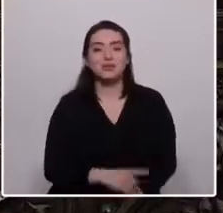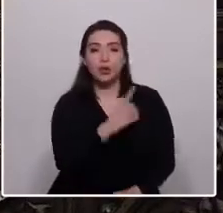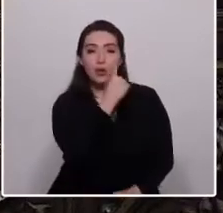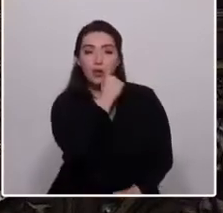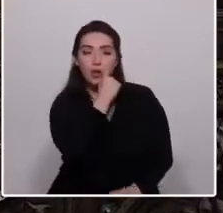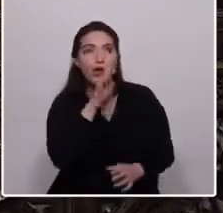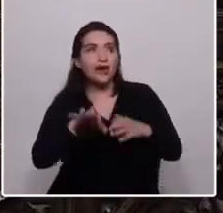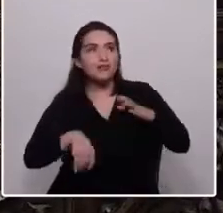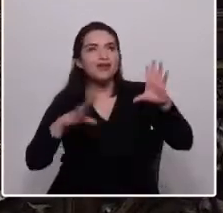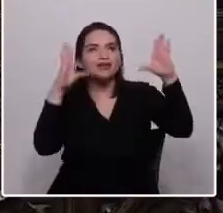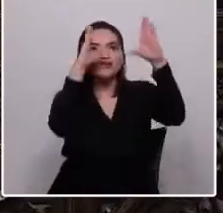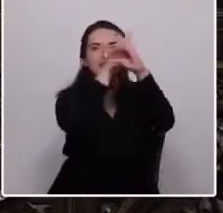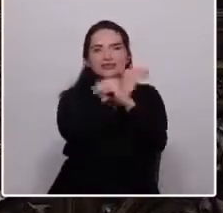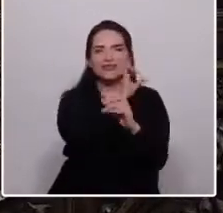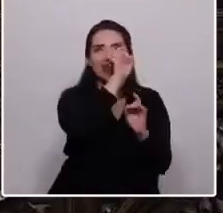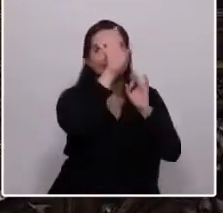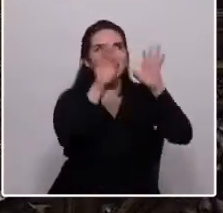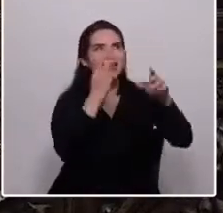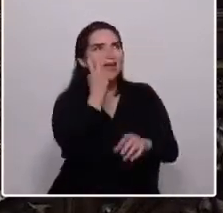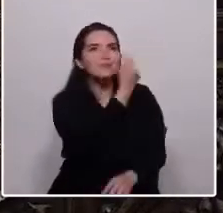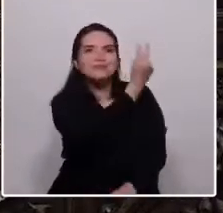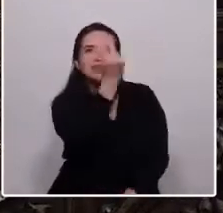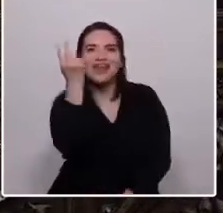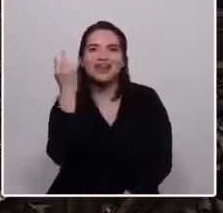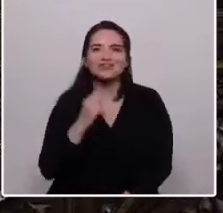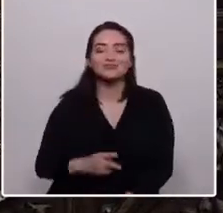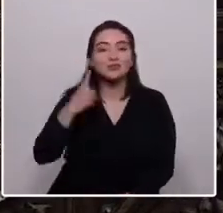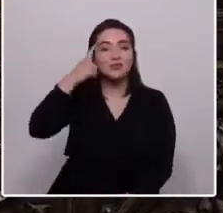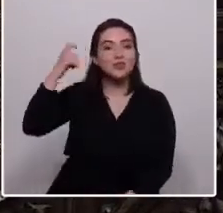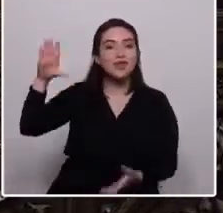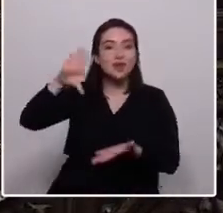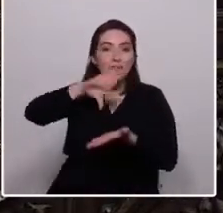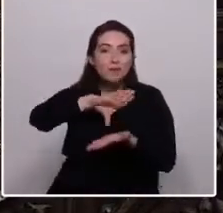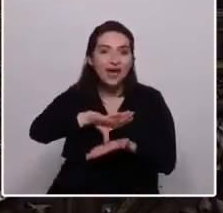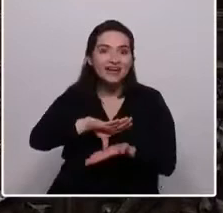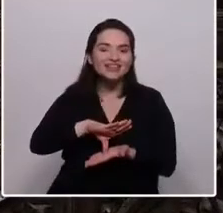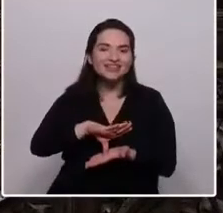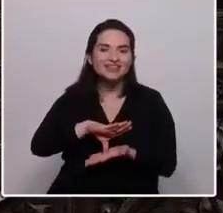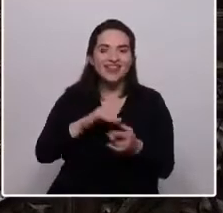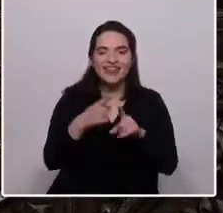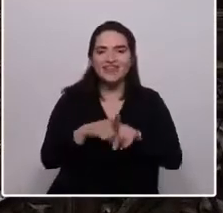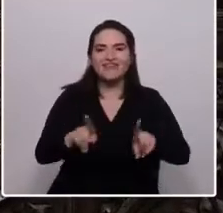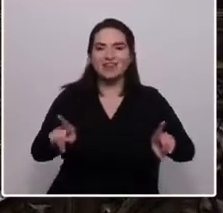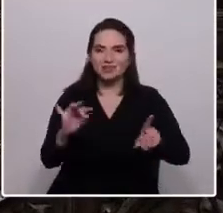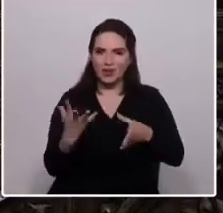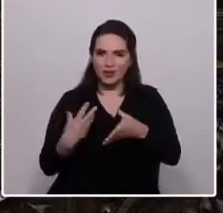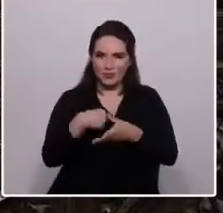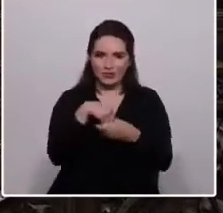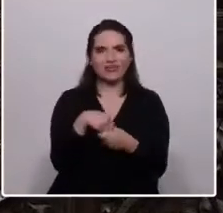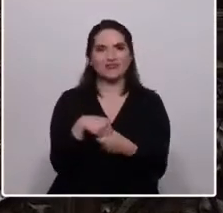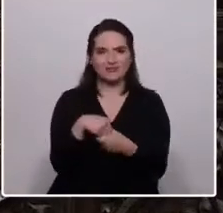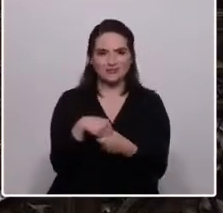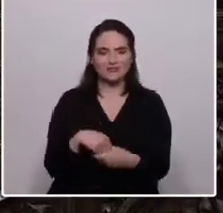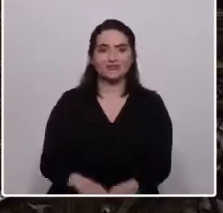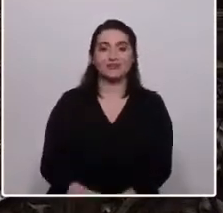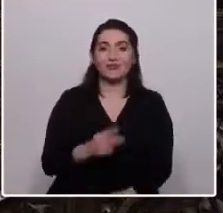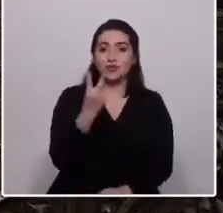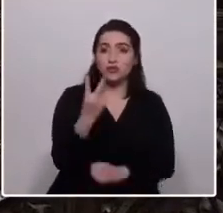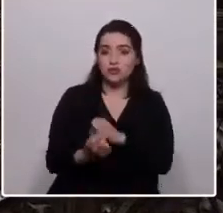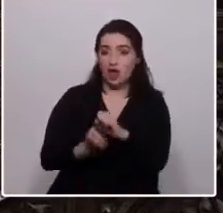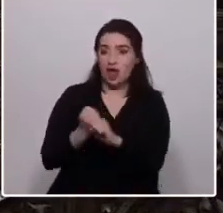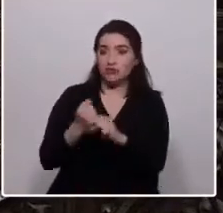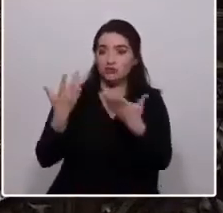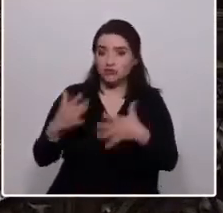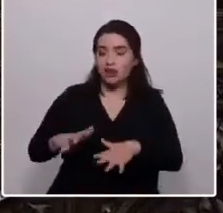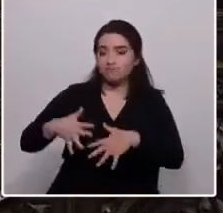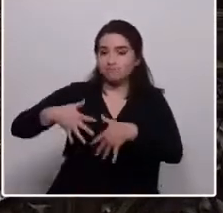en la noche estrellada. Sueño un país vibrante, diverso e inclusivo. A dos años del estallido social